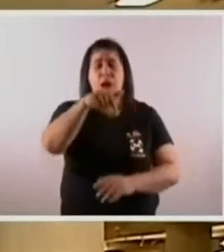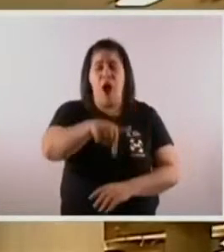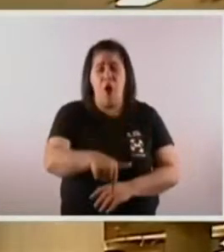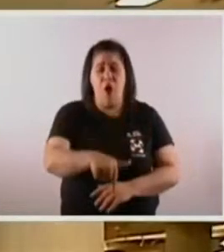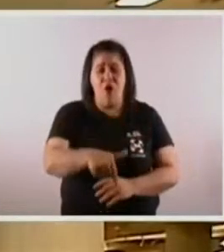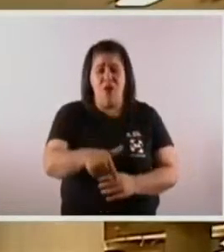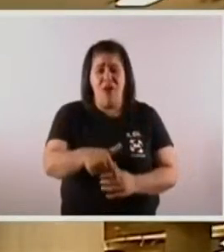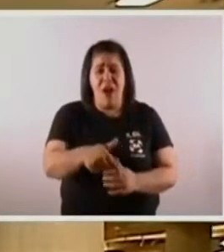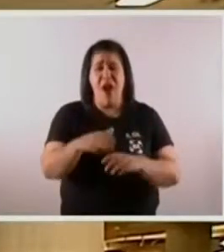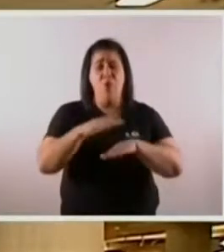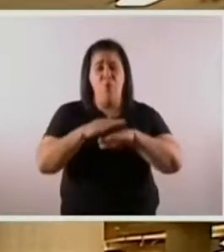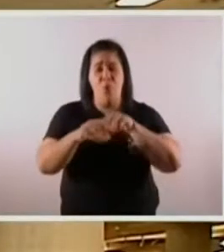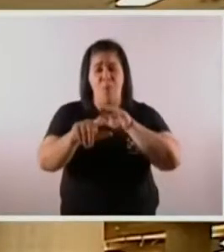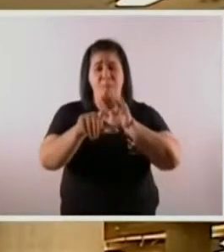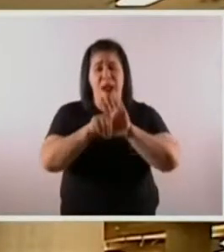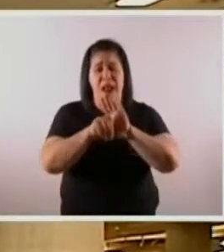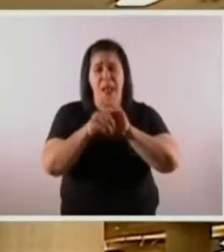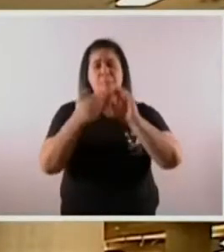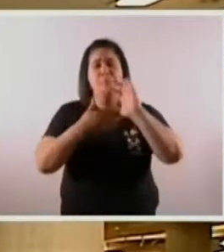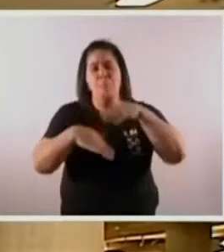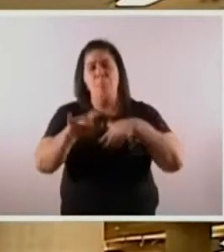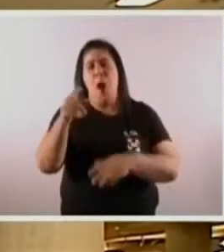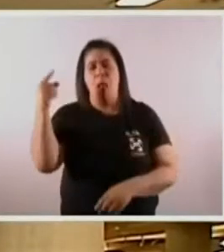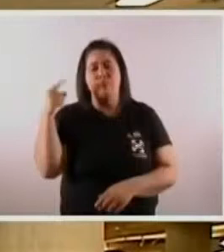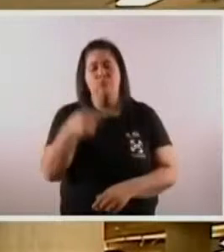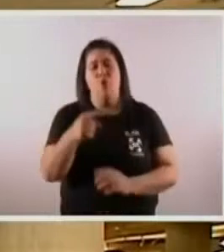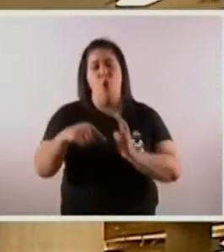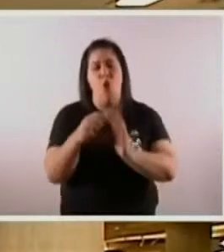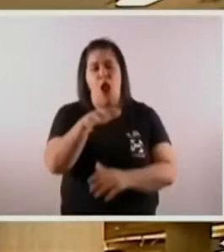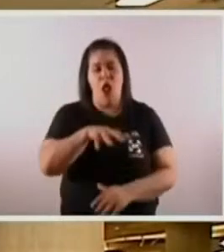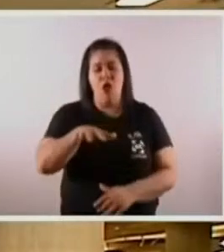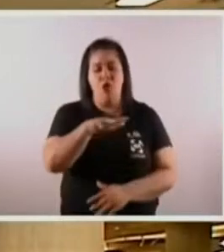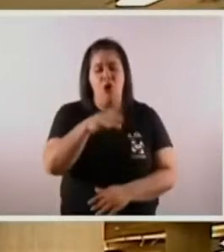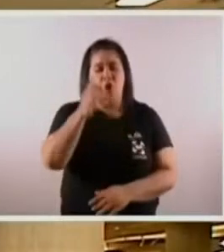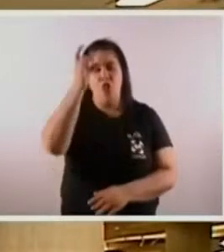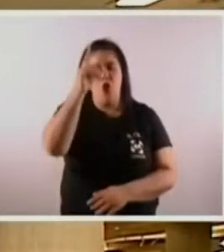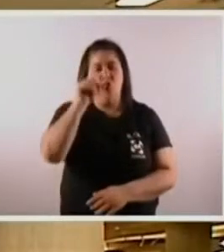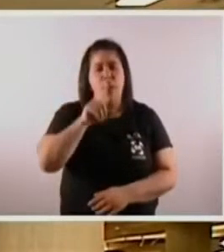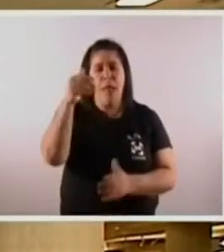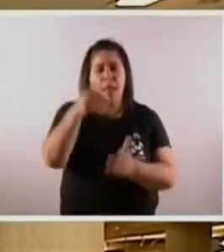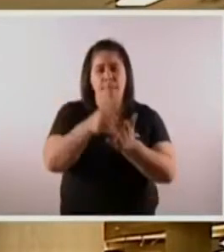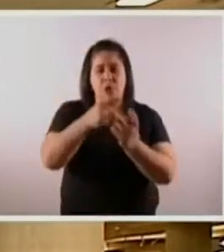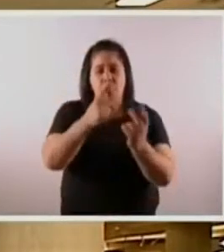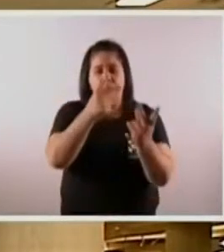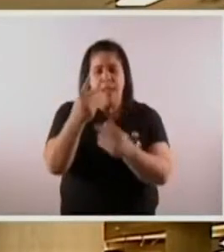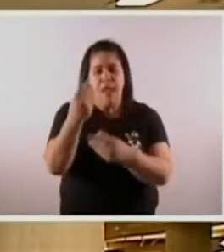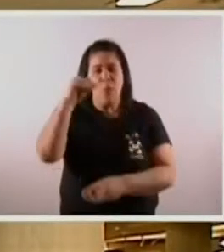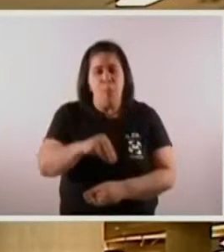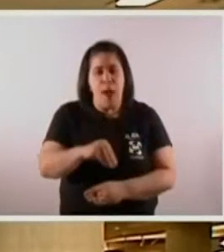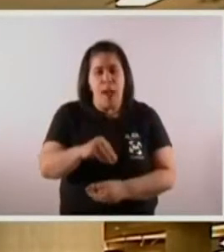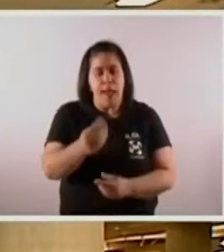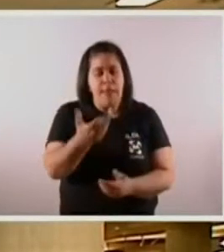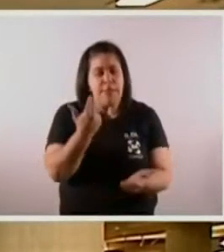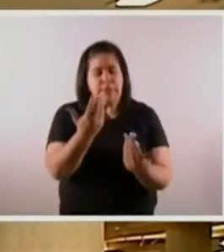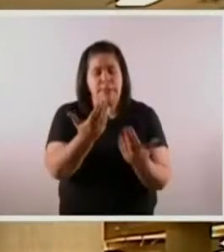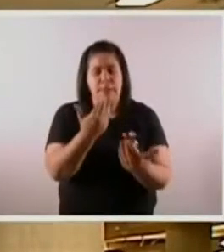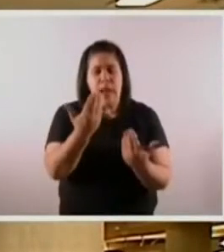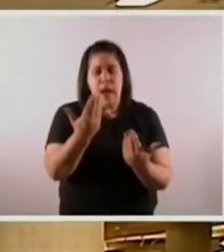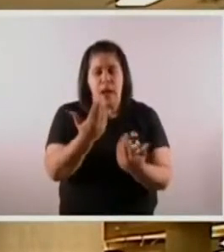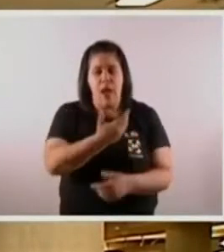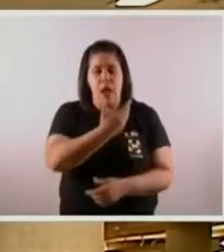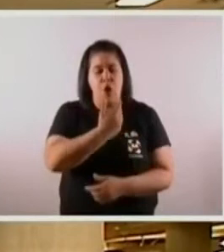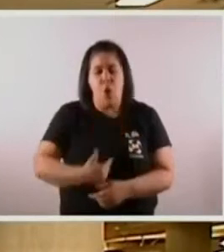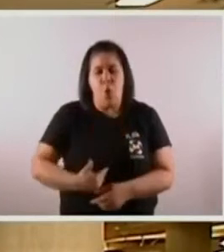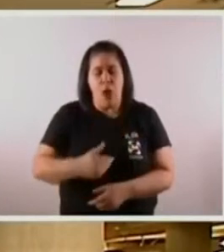denuncia ante la Corte Suprema para que apenas se convierta en ley. El proyecto fue aprobado en la